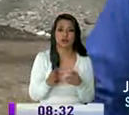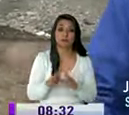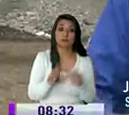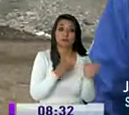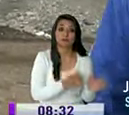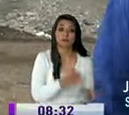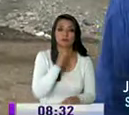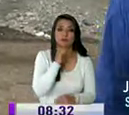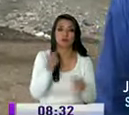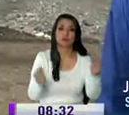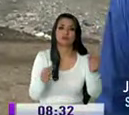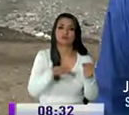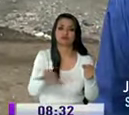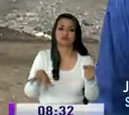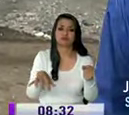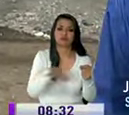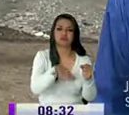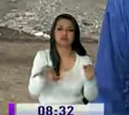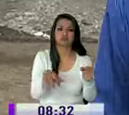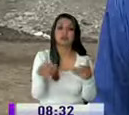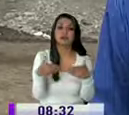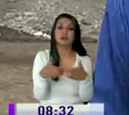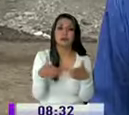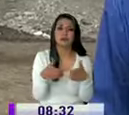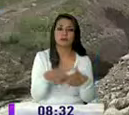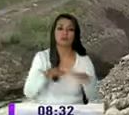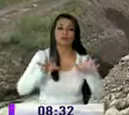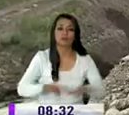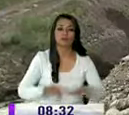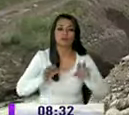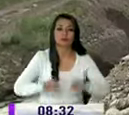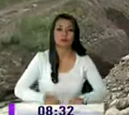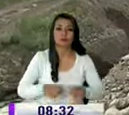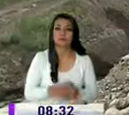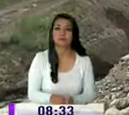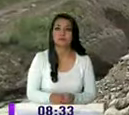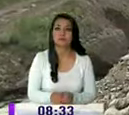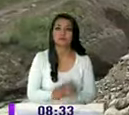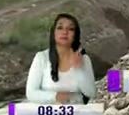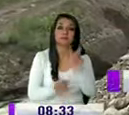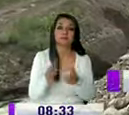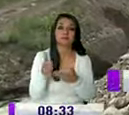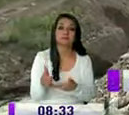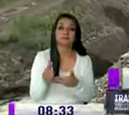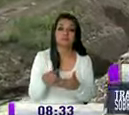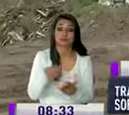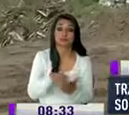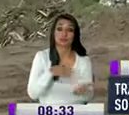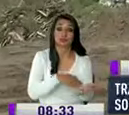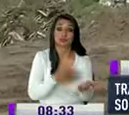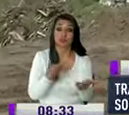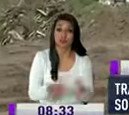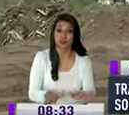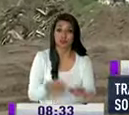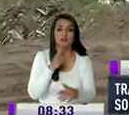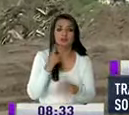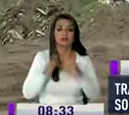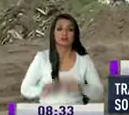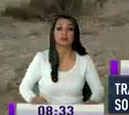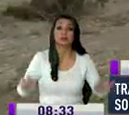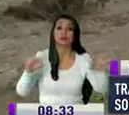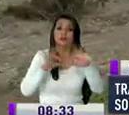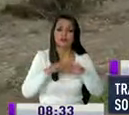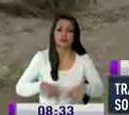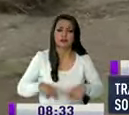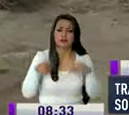con todas las maquinarias y equipos que hemos tenido que intervenir por más de 8 meses acá los moradores beneficiarios del proyecto de mitigación resaltaron la importancia de